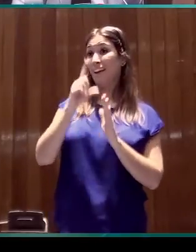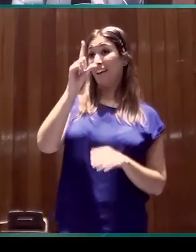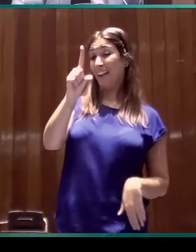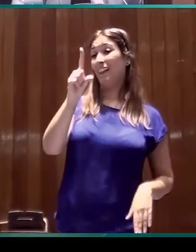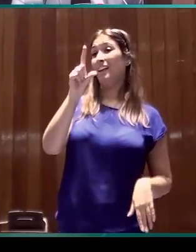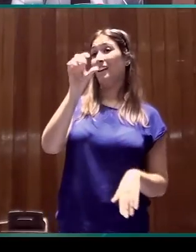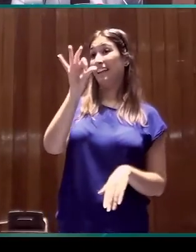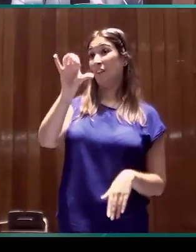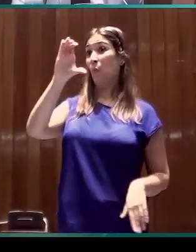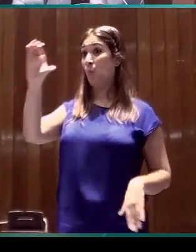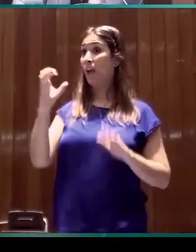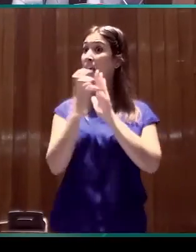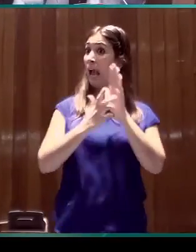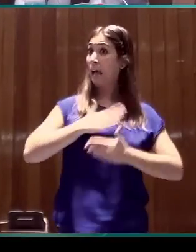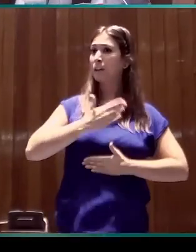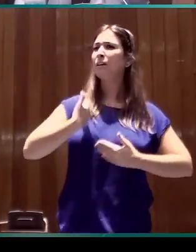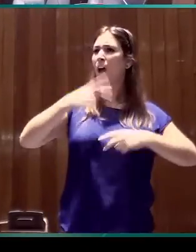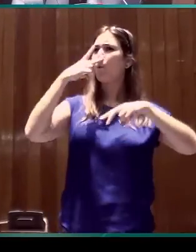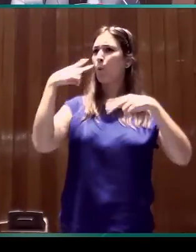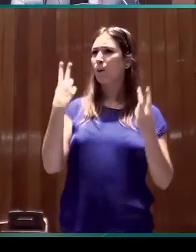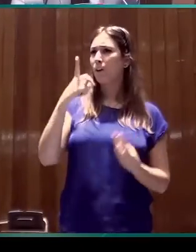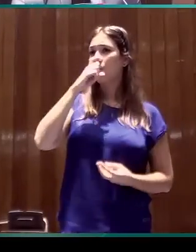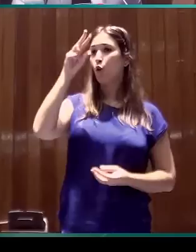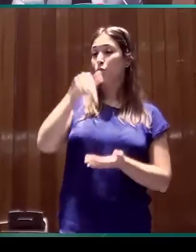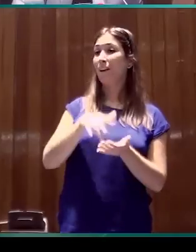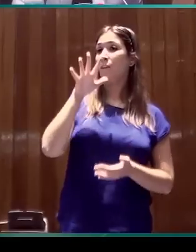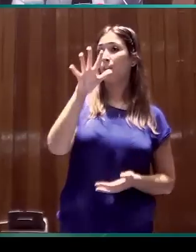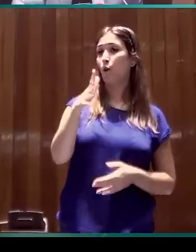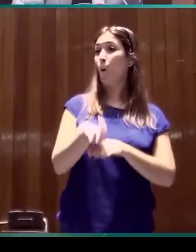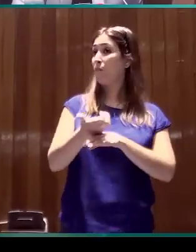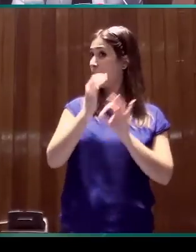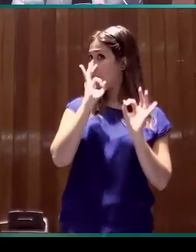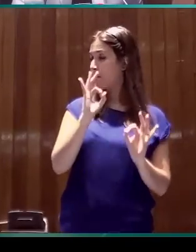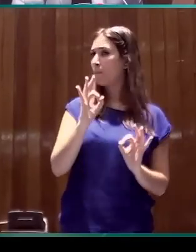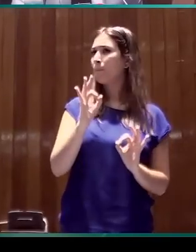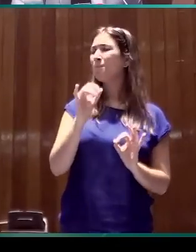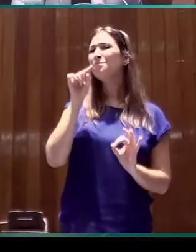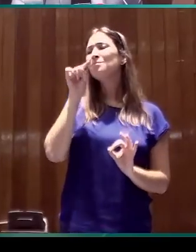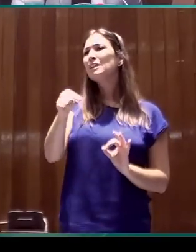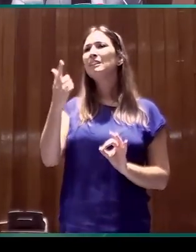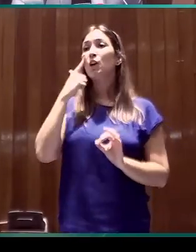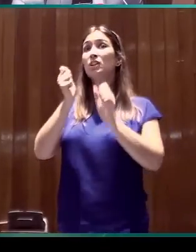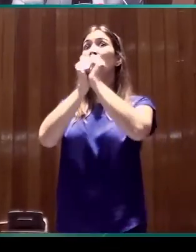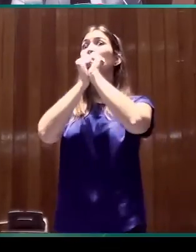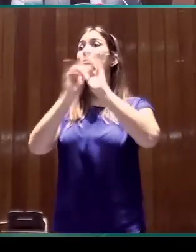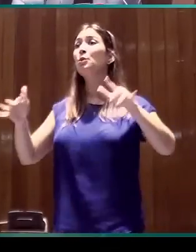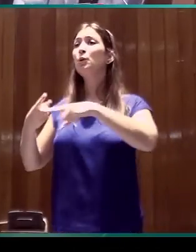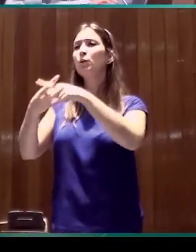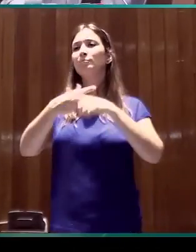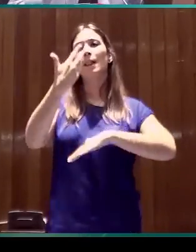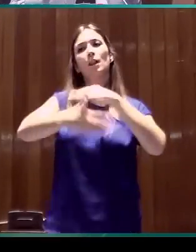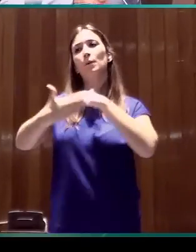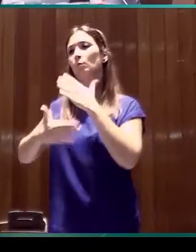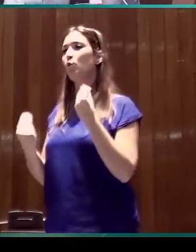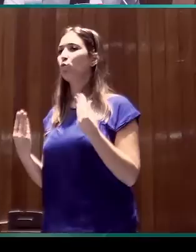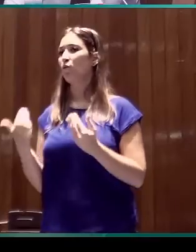signos catalana que había sido publicada en CDROM en 2005, pero que había tenido una distribución restringida